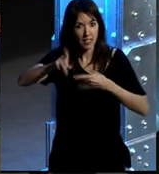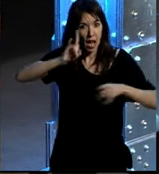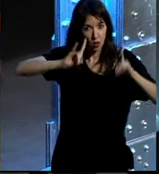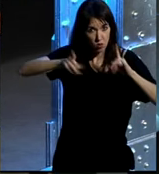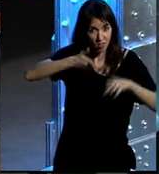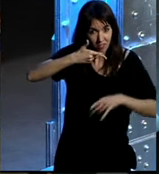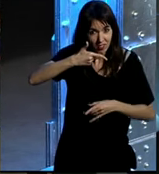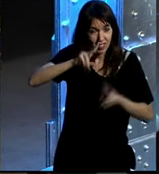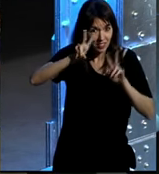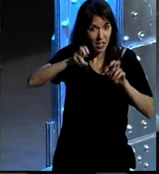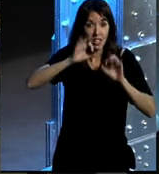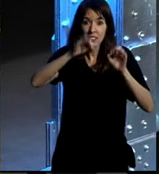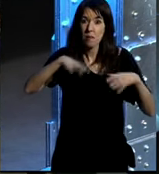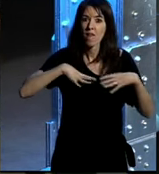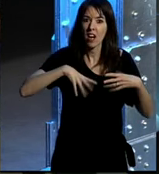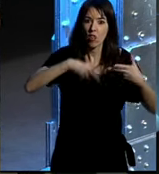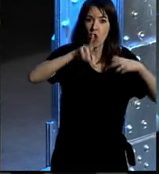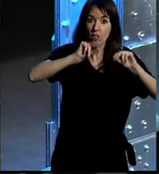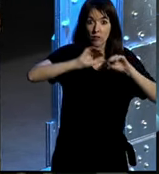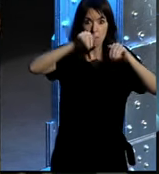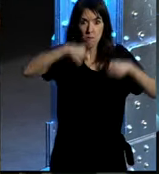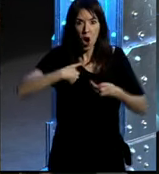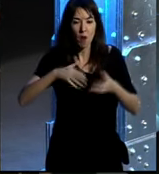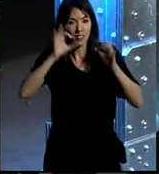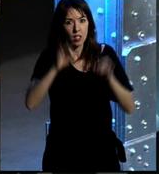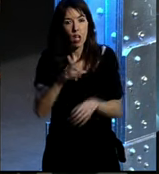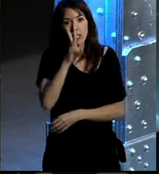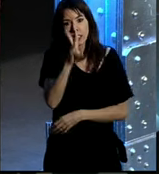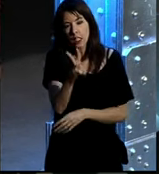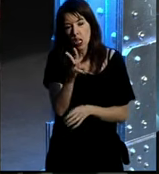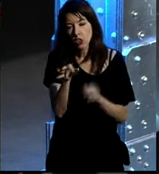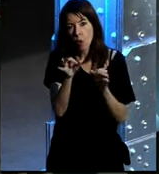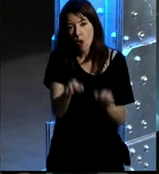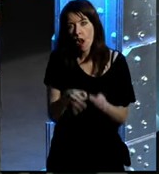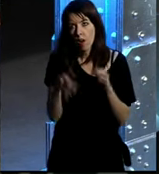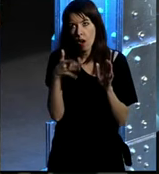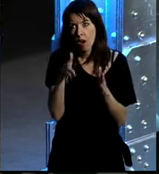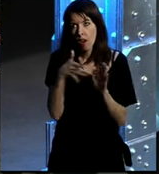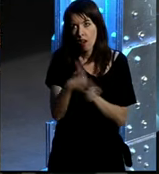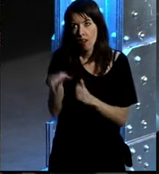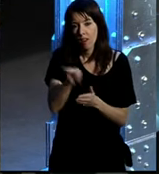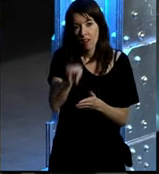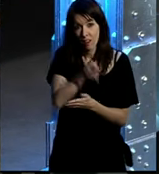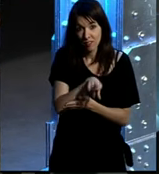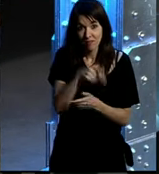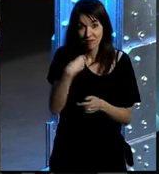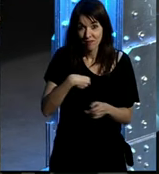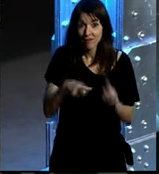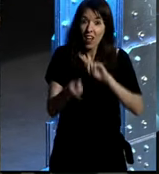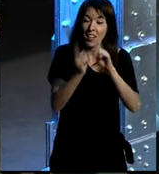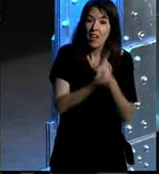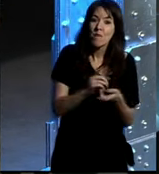¿suena? era siempre cuando volvíamos de vacaciones y nos lo explicaban como tres años seguidos vale pues lo que ha cambiado es que